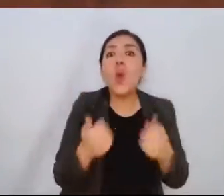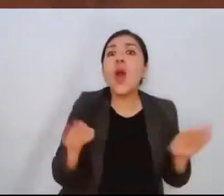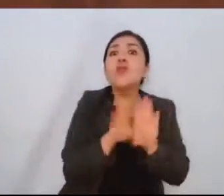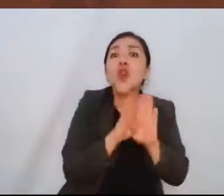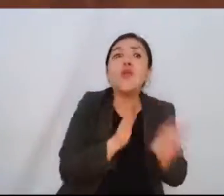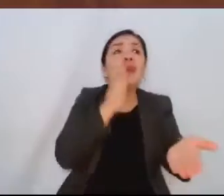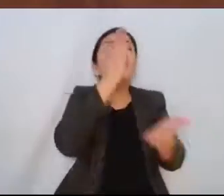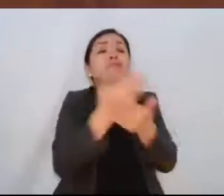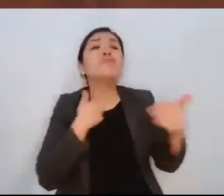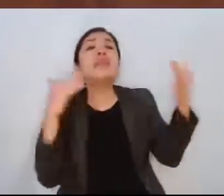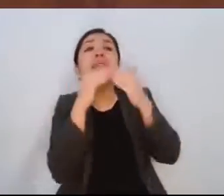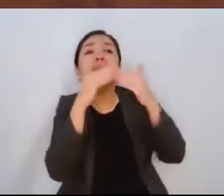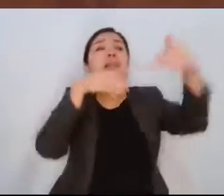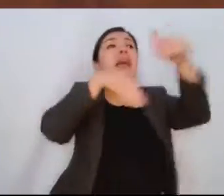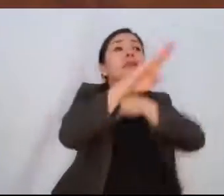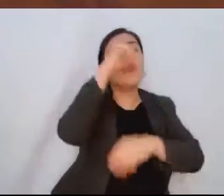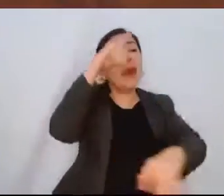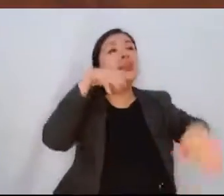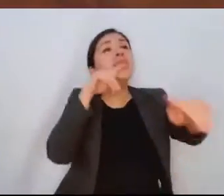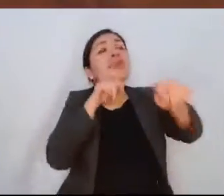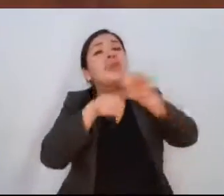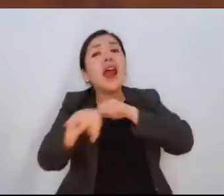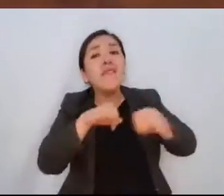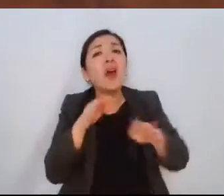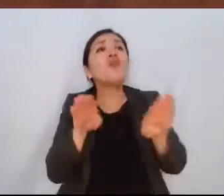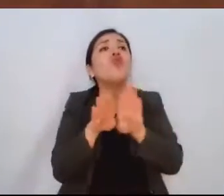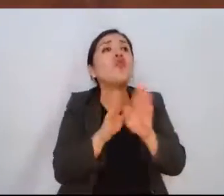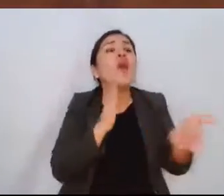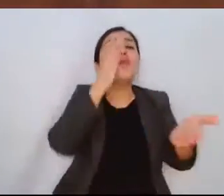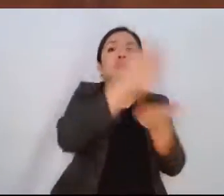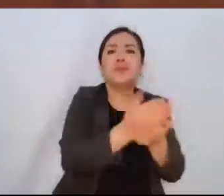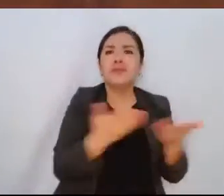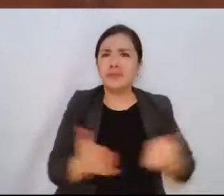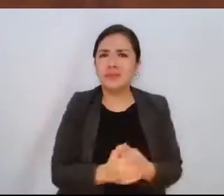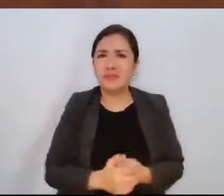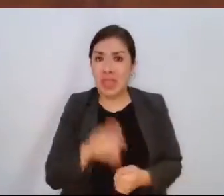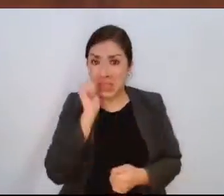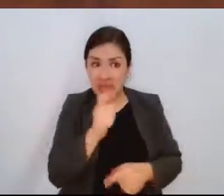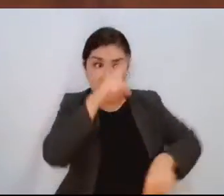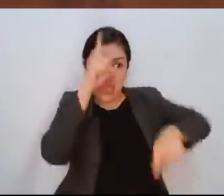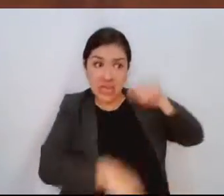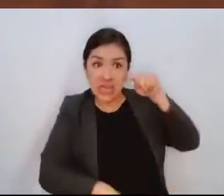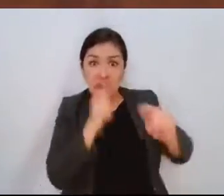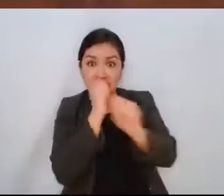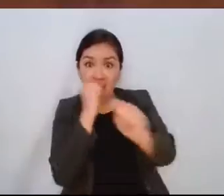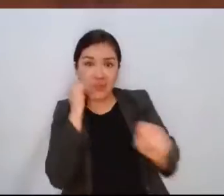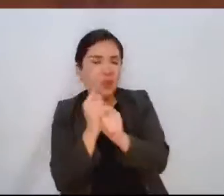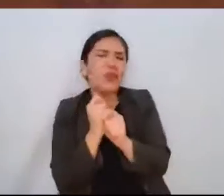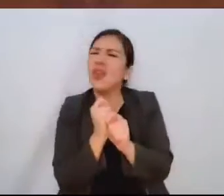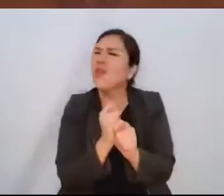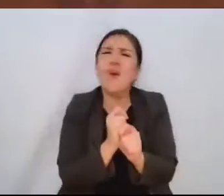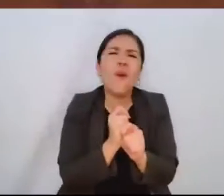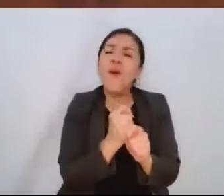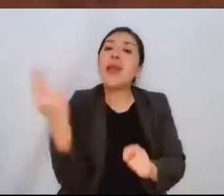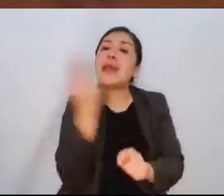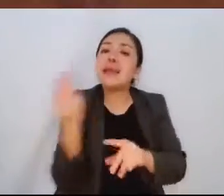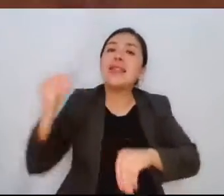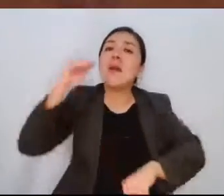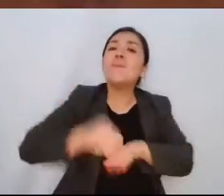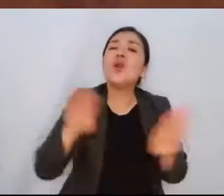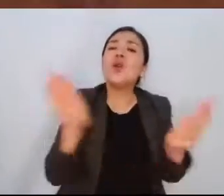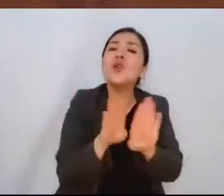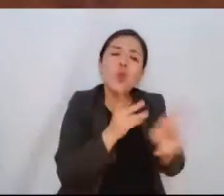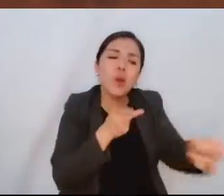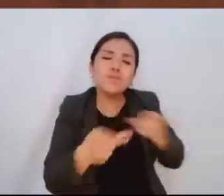hogares o centros de trabajo, dejando claro que no se trata de restringir el transporte, se trata de aplicar protocolos